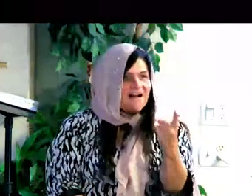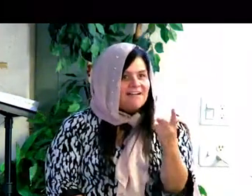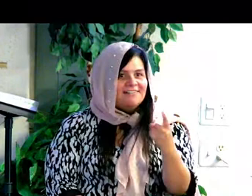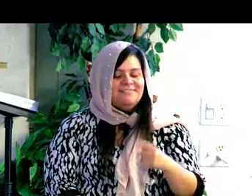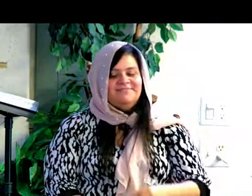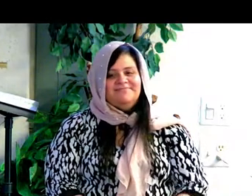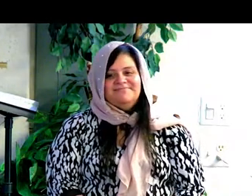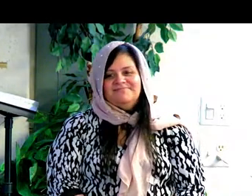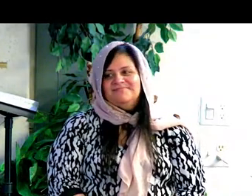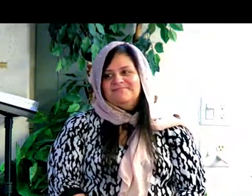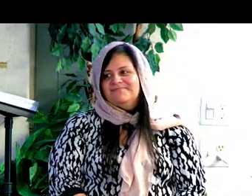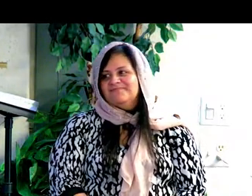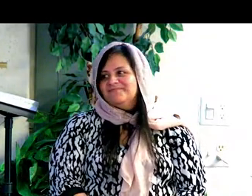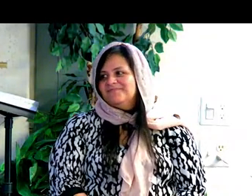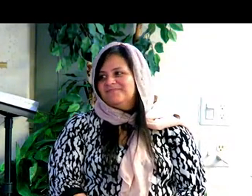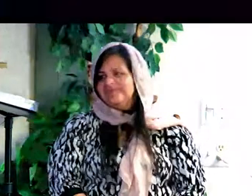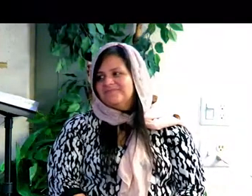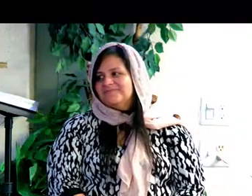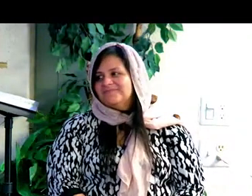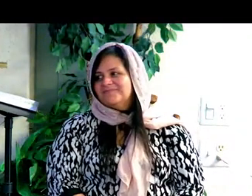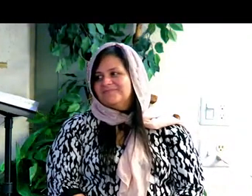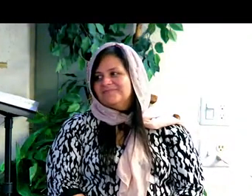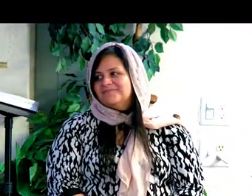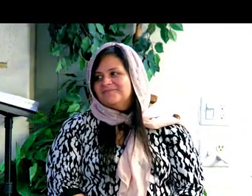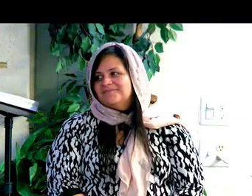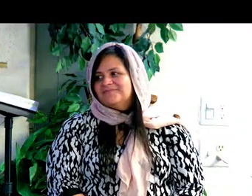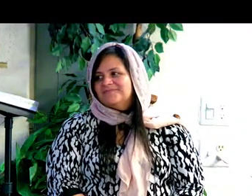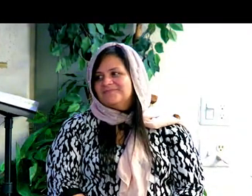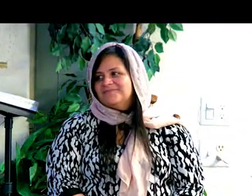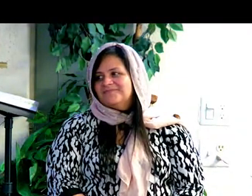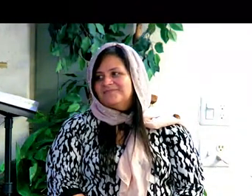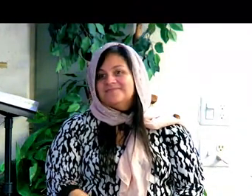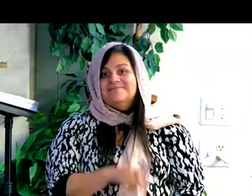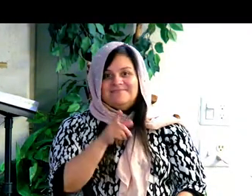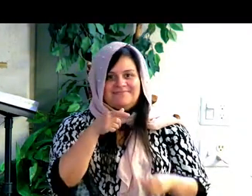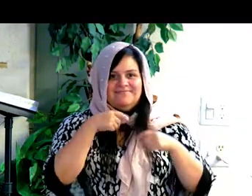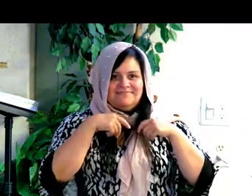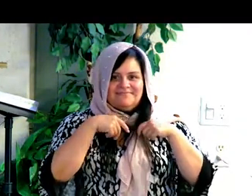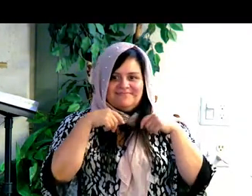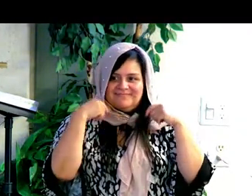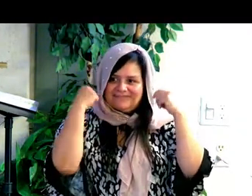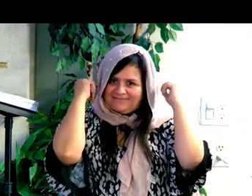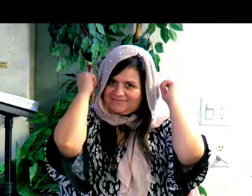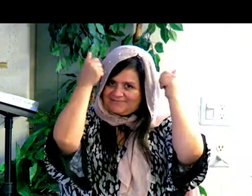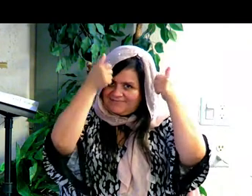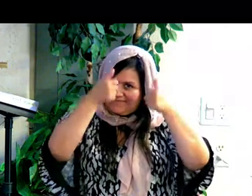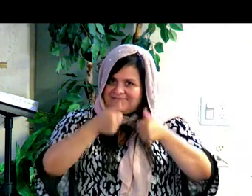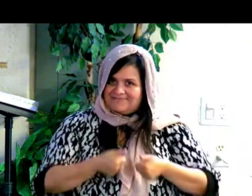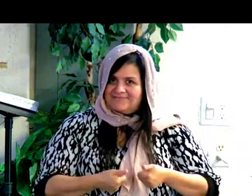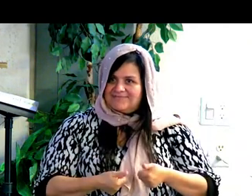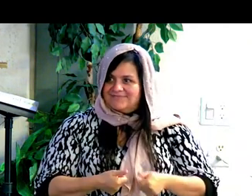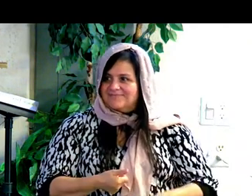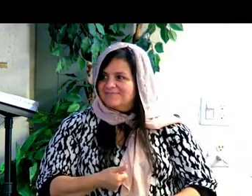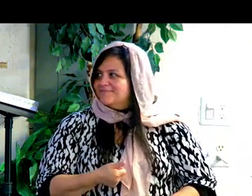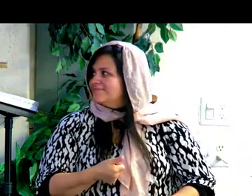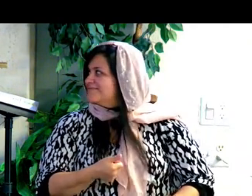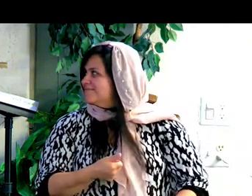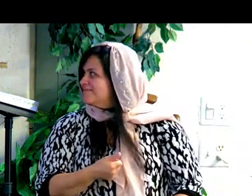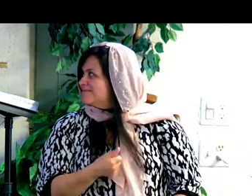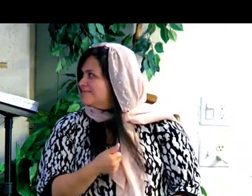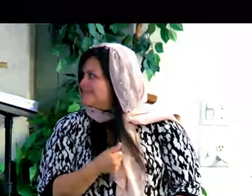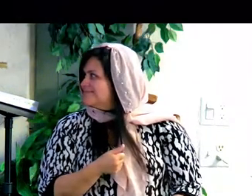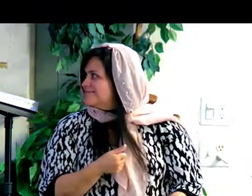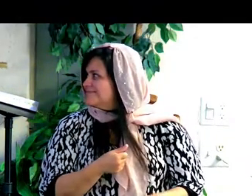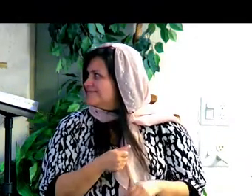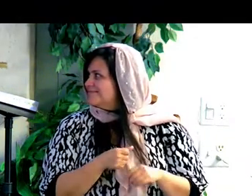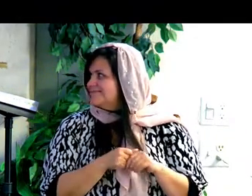en su vestido. And then they do the veil. Y a veces remueven el velo. I can't